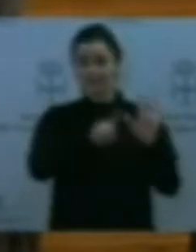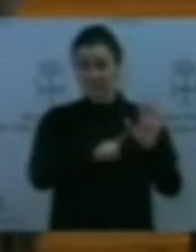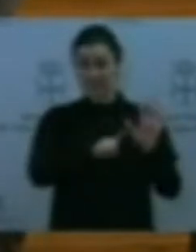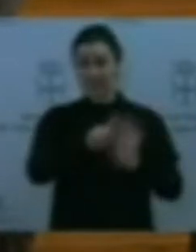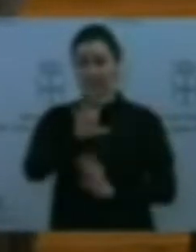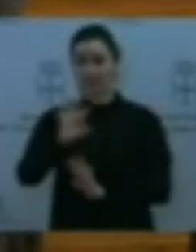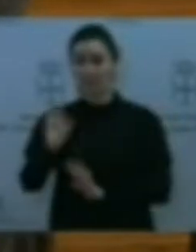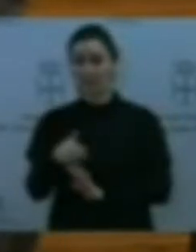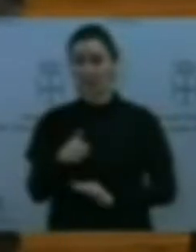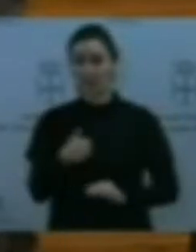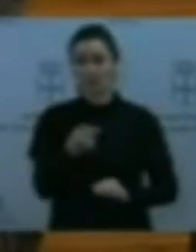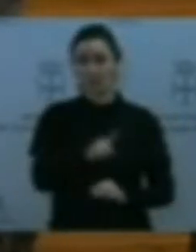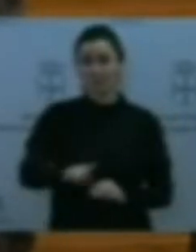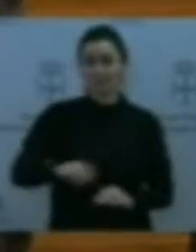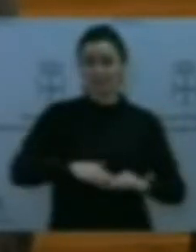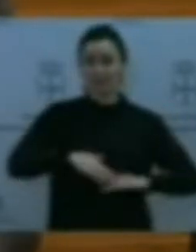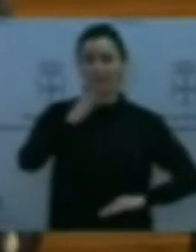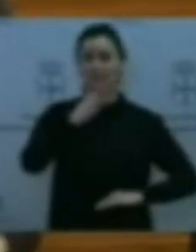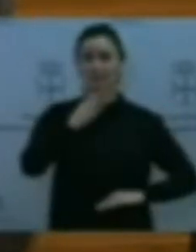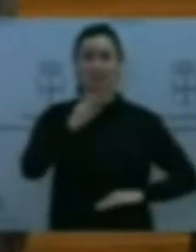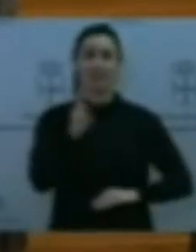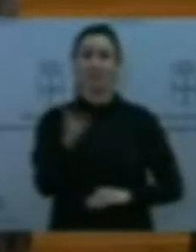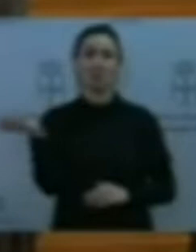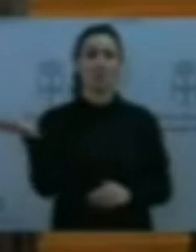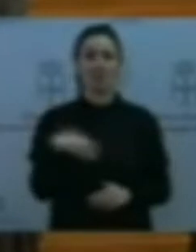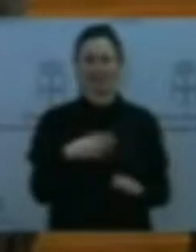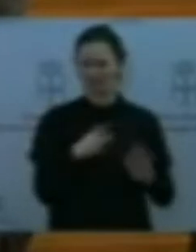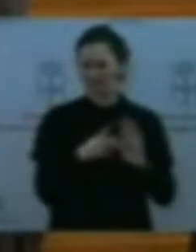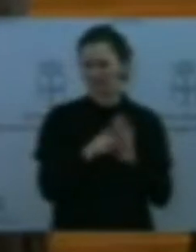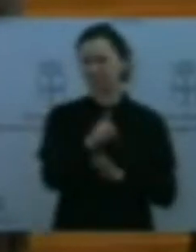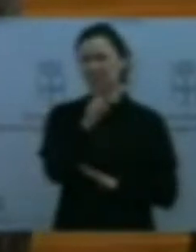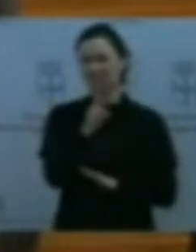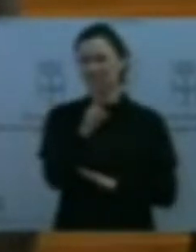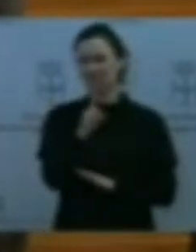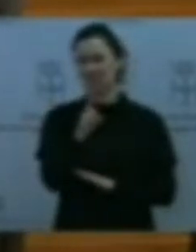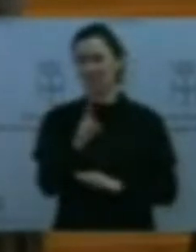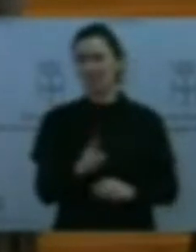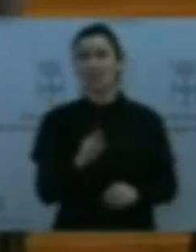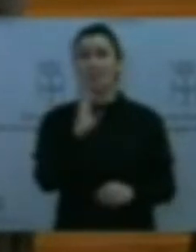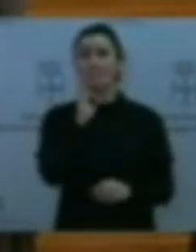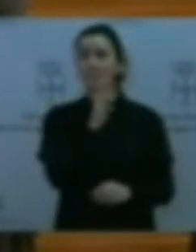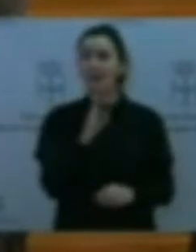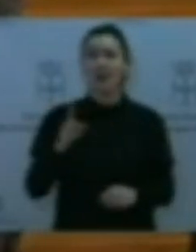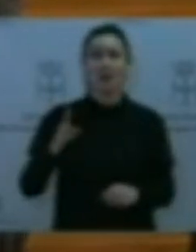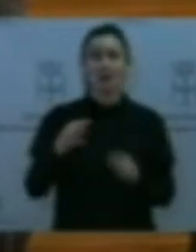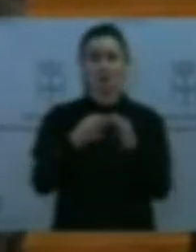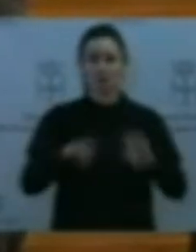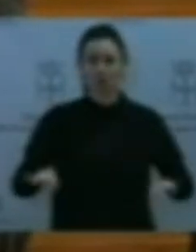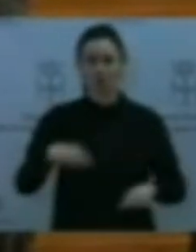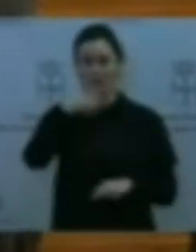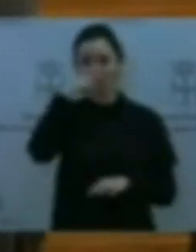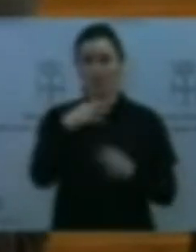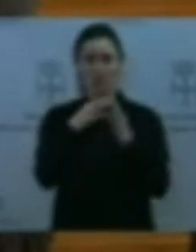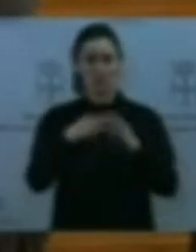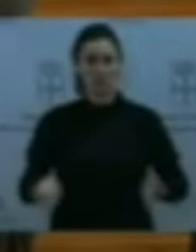libros de texto. ¿Eso es progresismo? Una madre soltera o un padre soltero que cobre 835